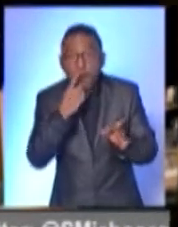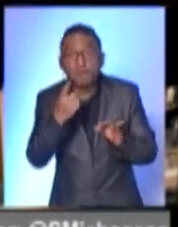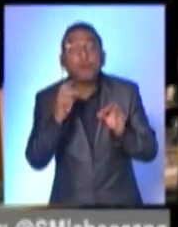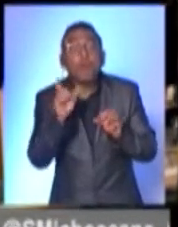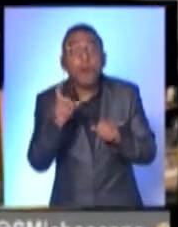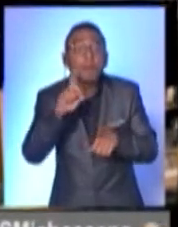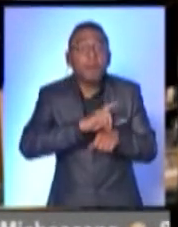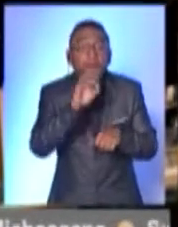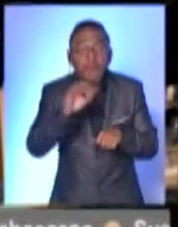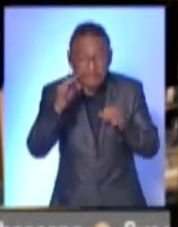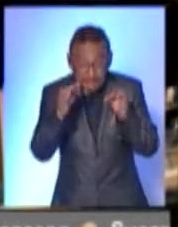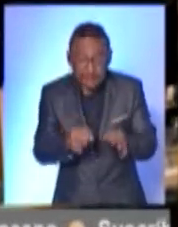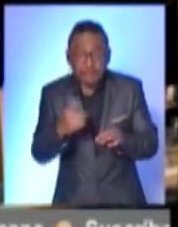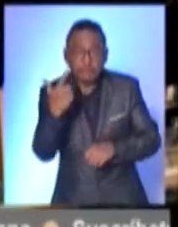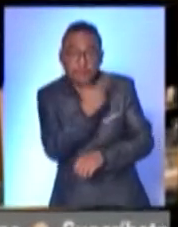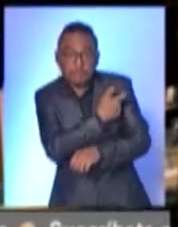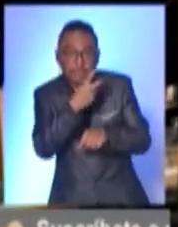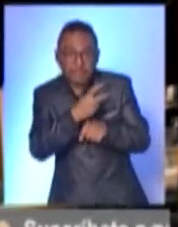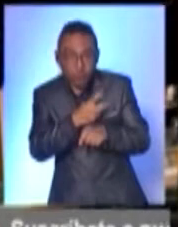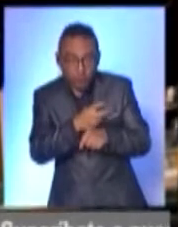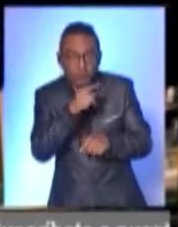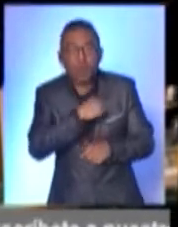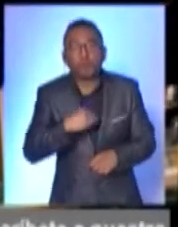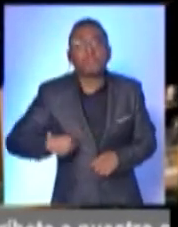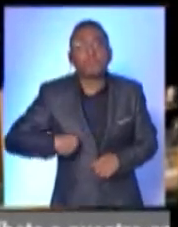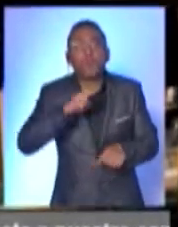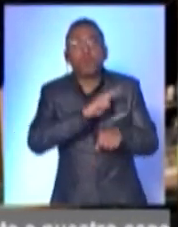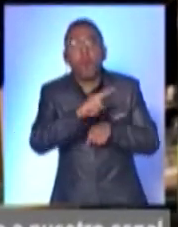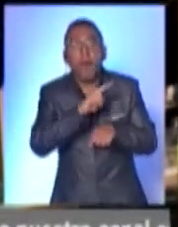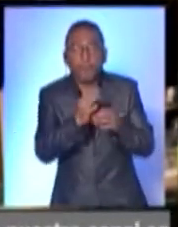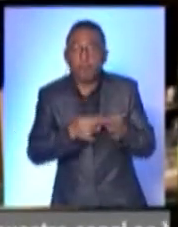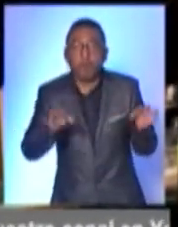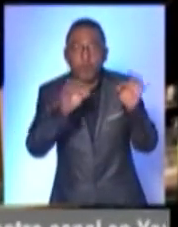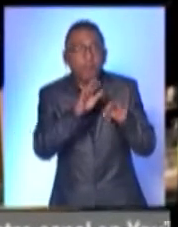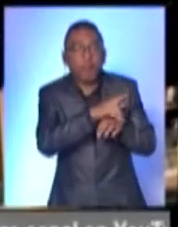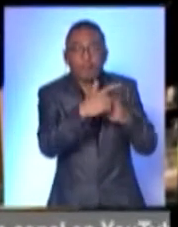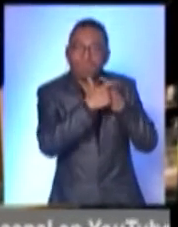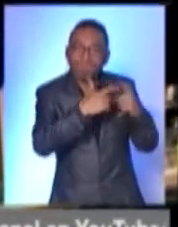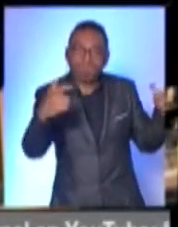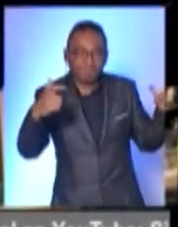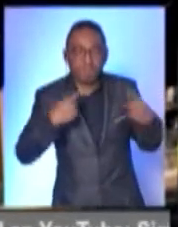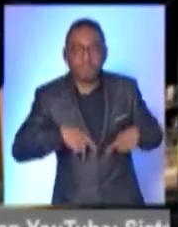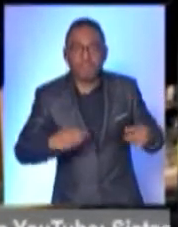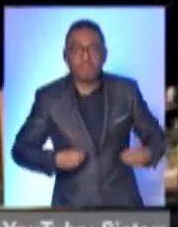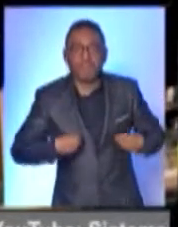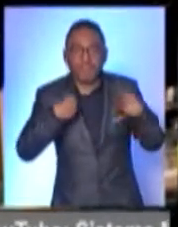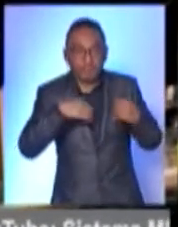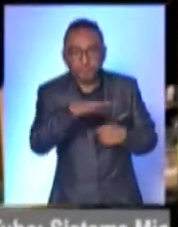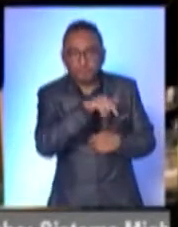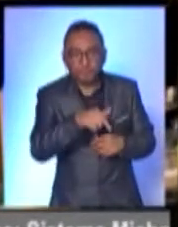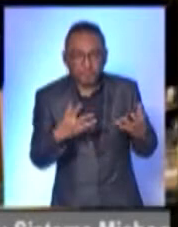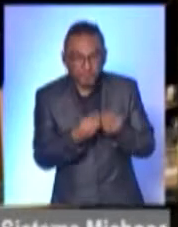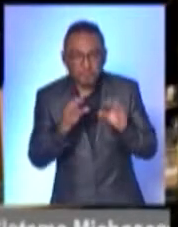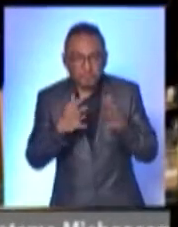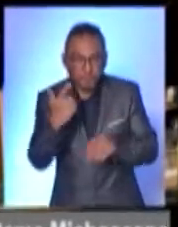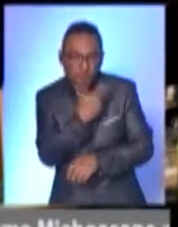segunda dosis, también lo que corresponde al municipio de Uruapan, que es uno de los más importantes en cuanto al número de habitantes del estado de Michoacán, donde se contemplaron cerca de